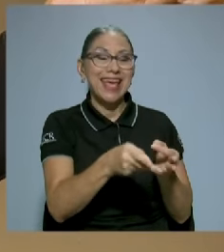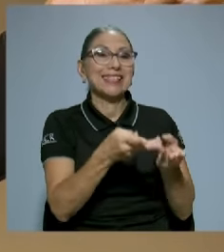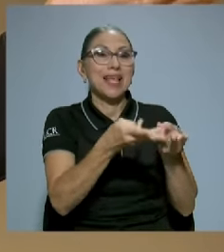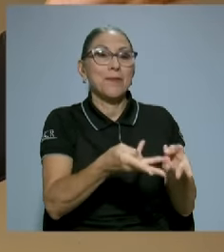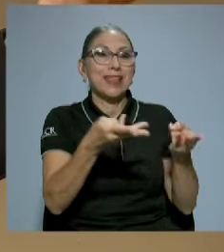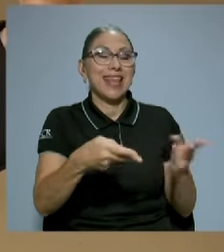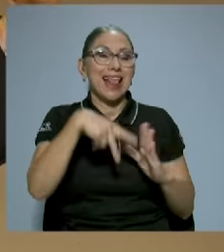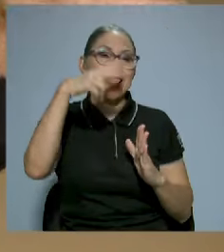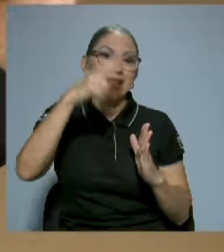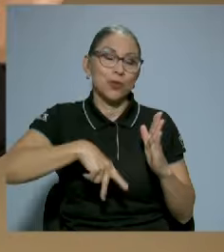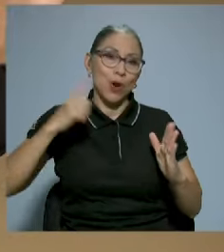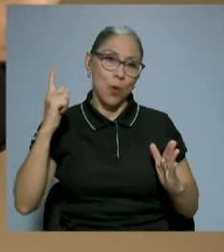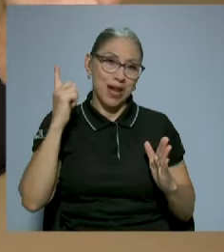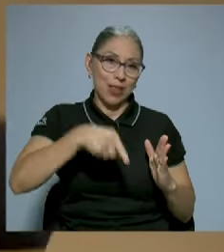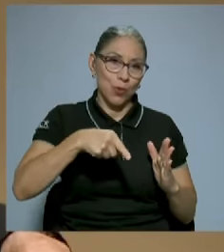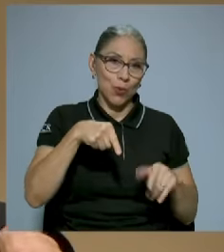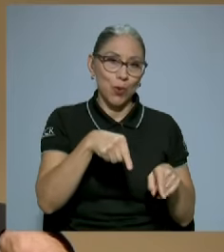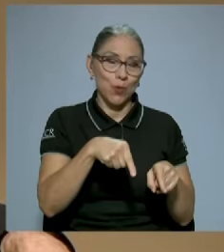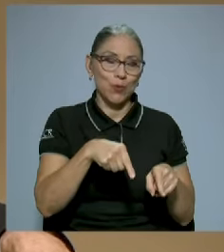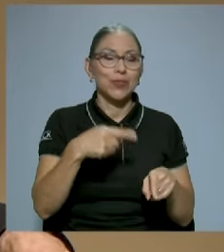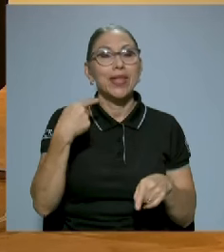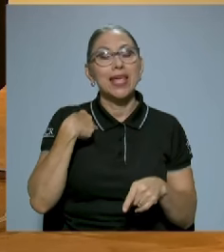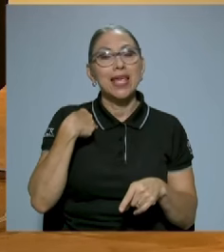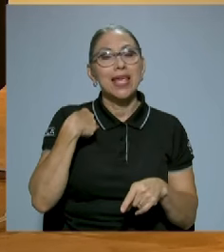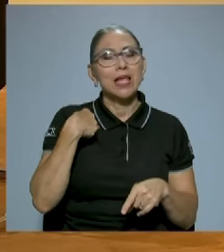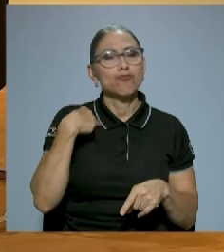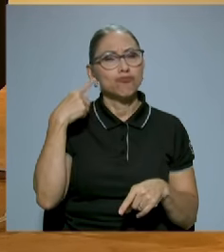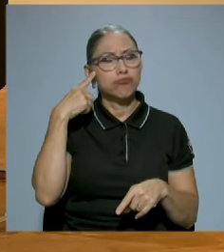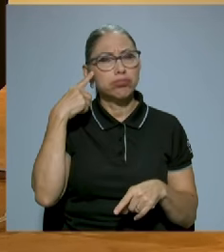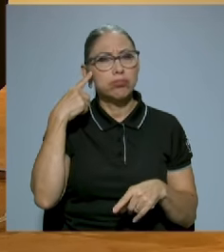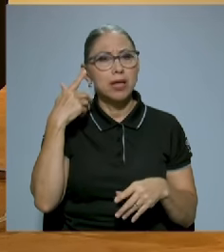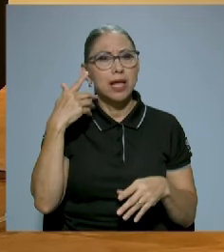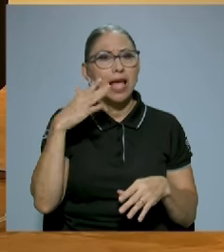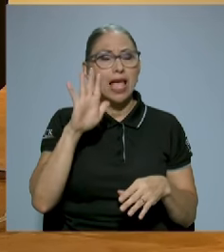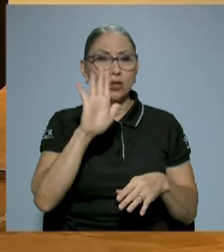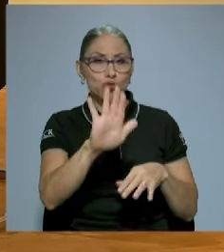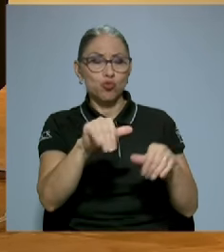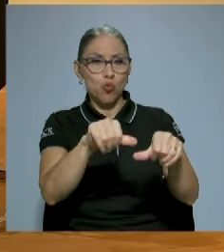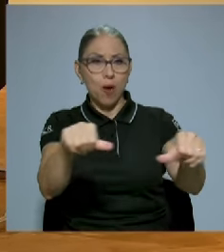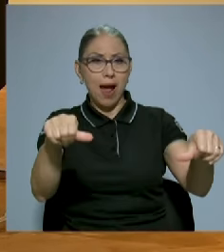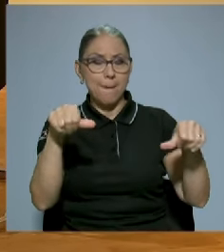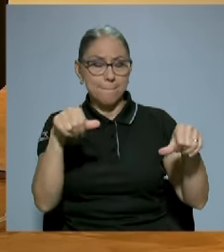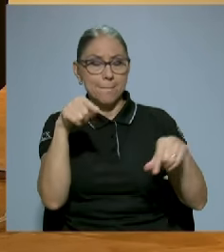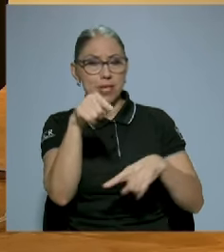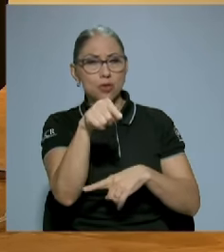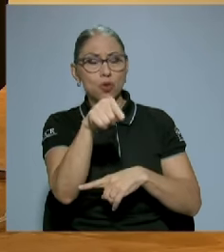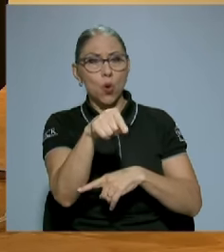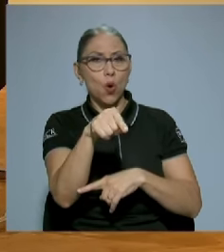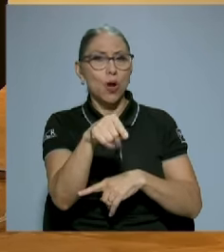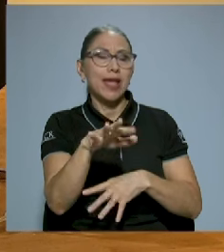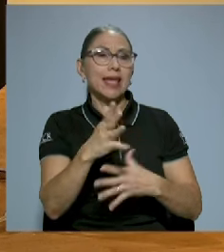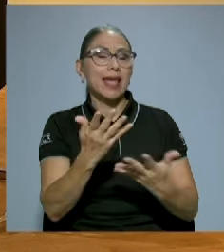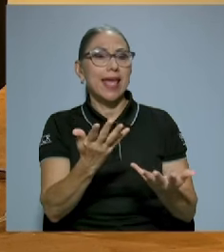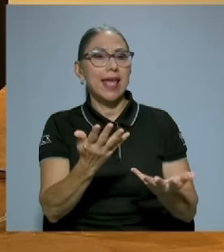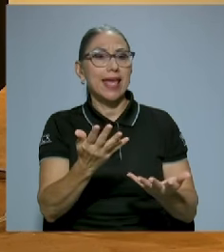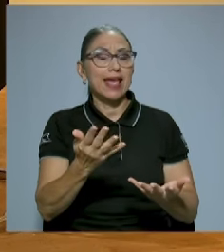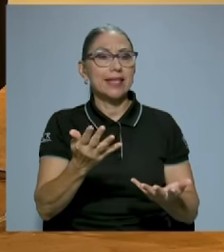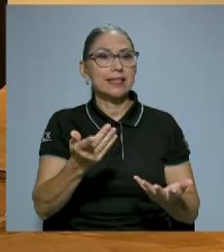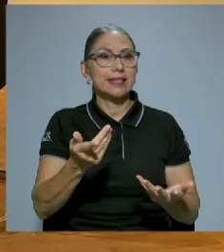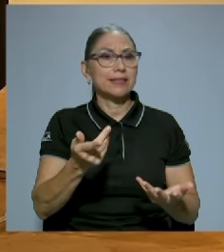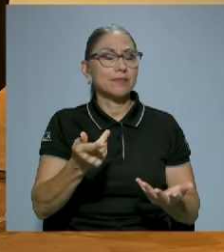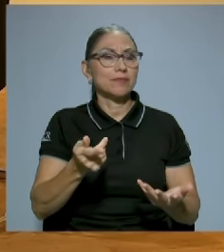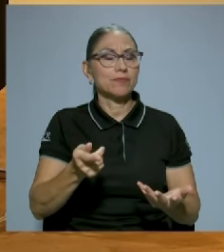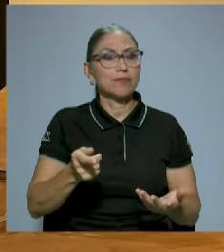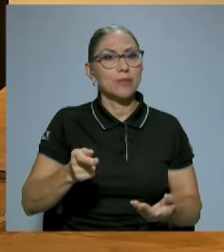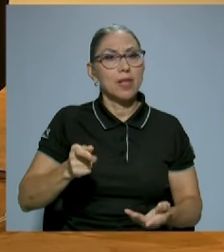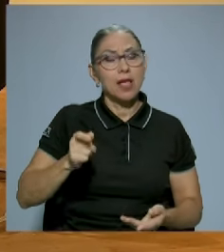obligatorio y me parece que en el ámbito suyo, don Rubén, que es, digamos,